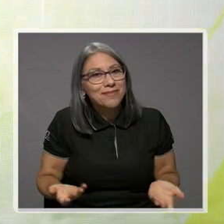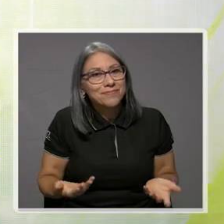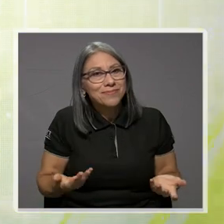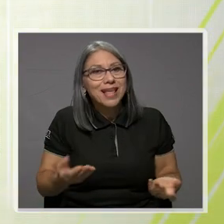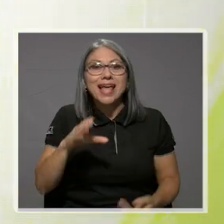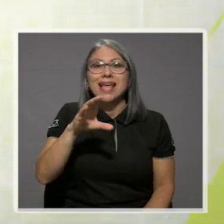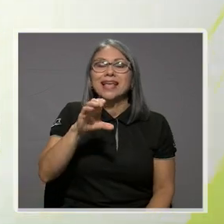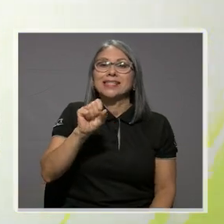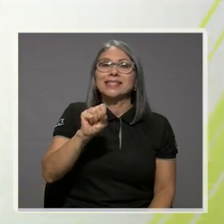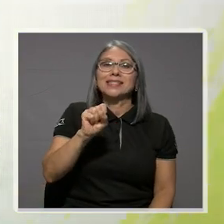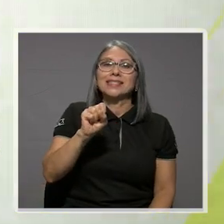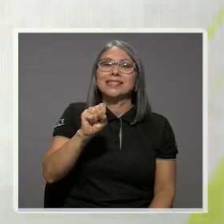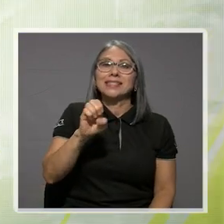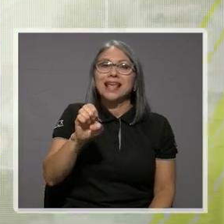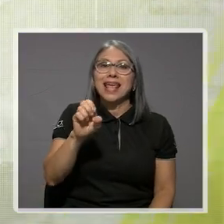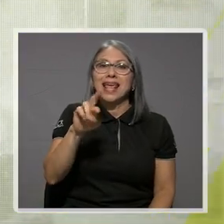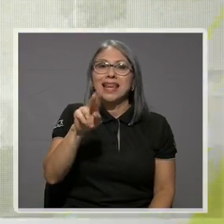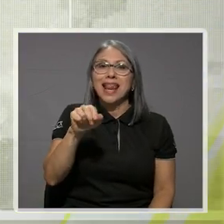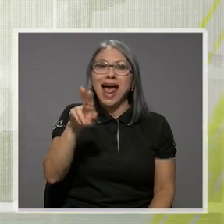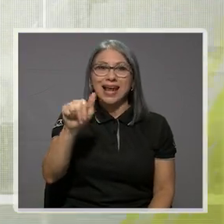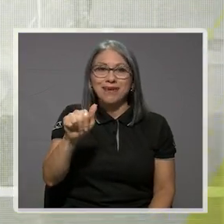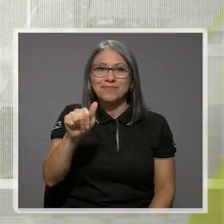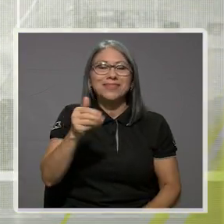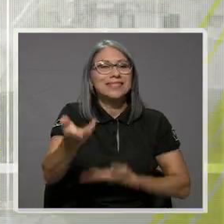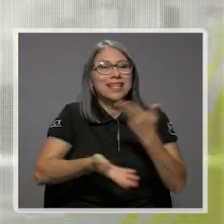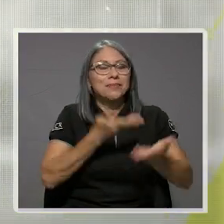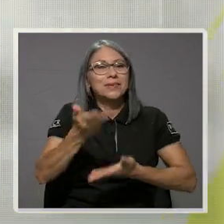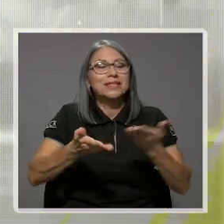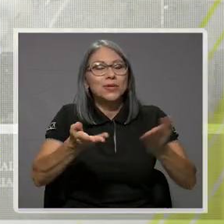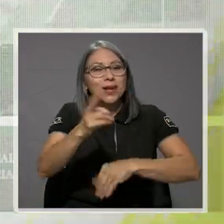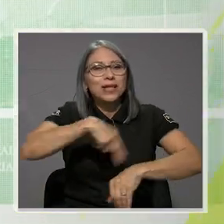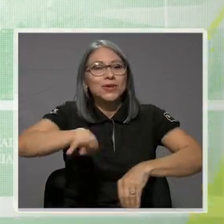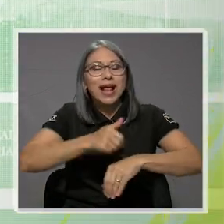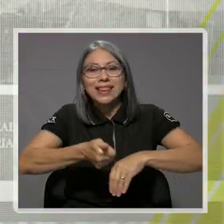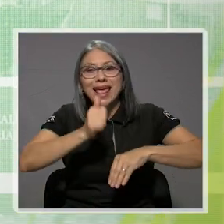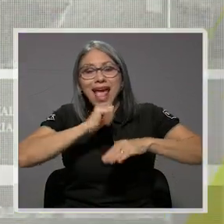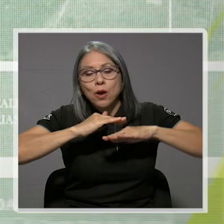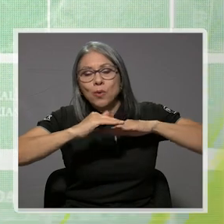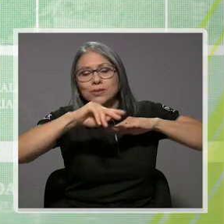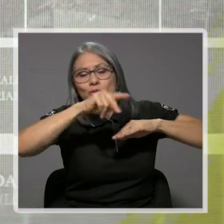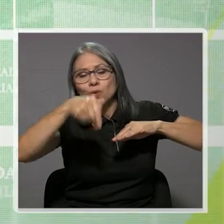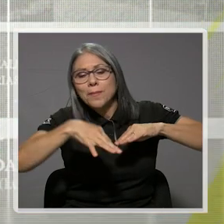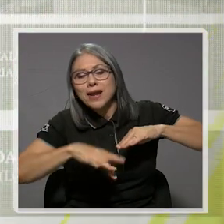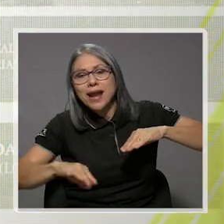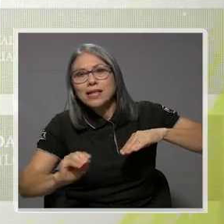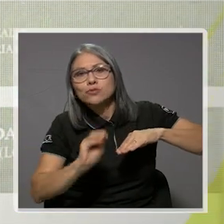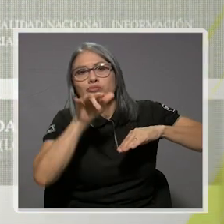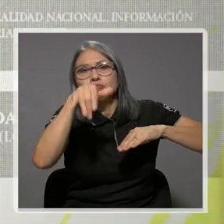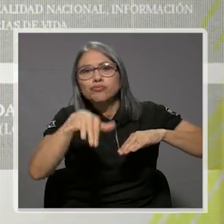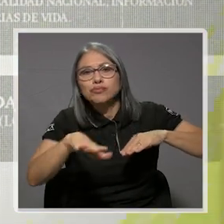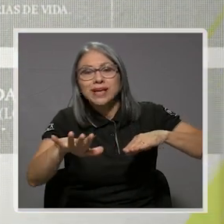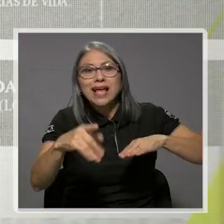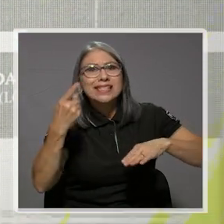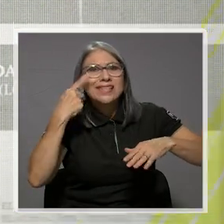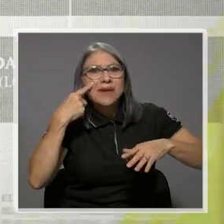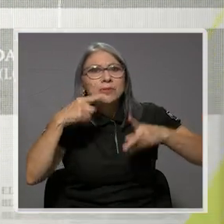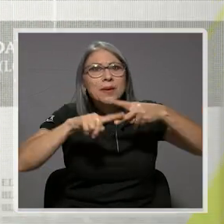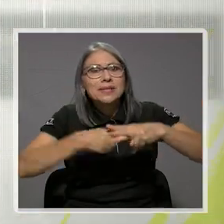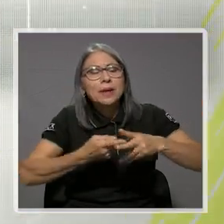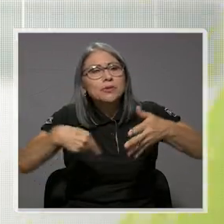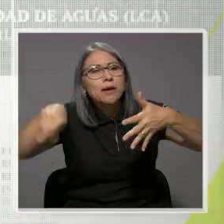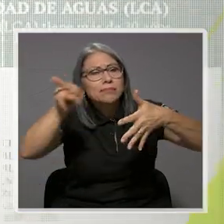de Electricidad, SENARA, Servicio Nacional de Aguas Subterráneas, Riego y Avenamiento. Si vemos, cuando empezamos a